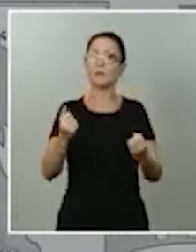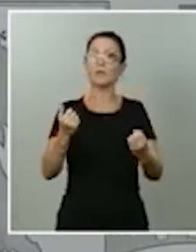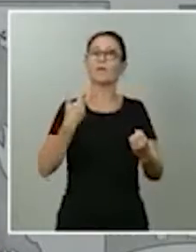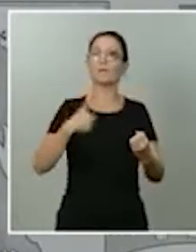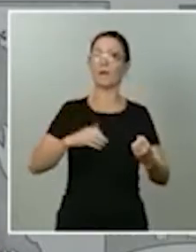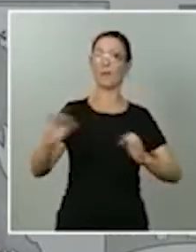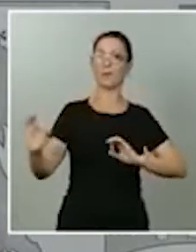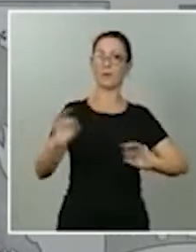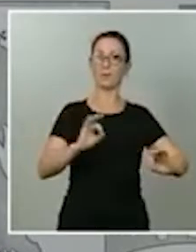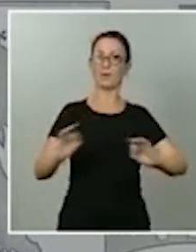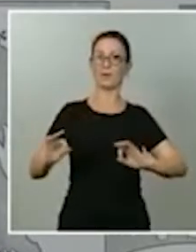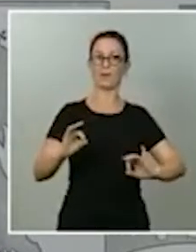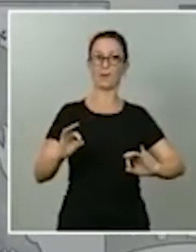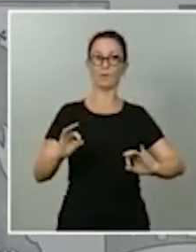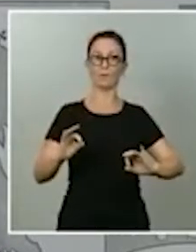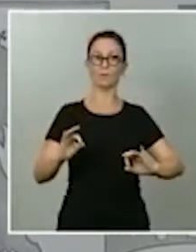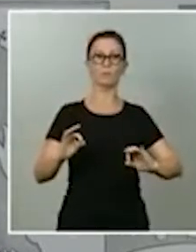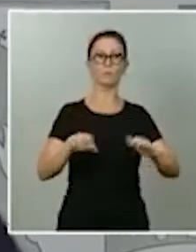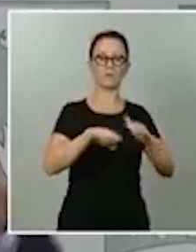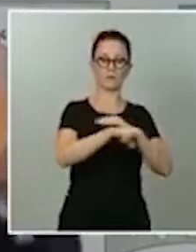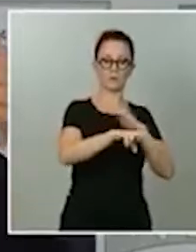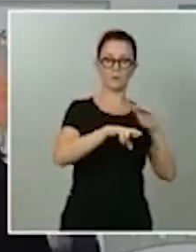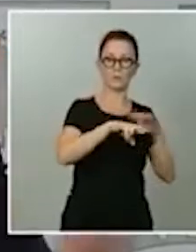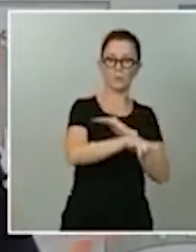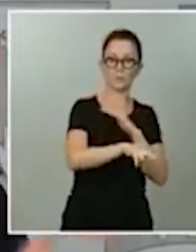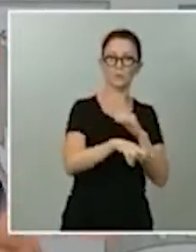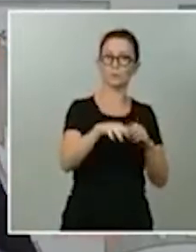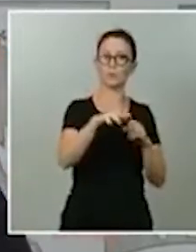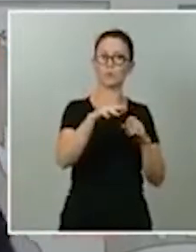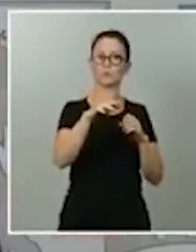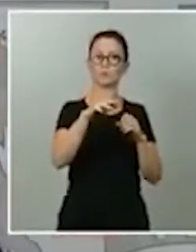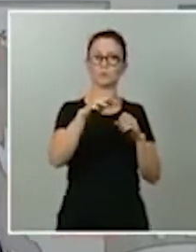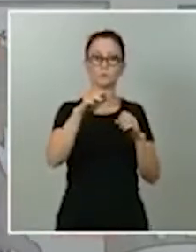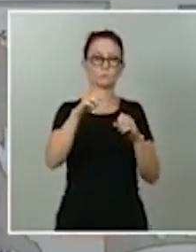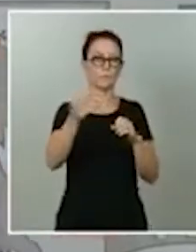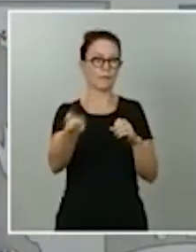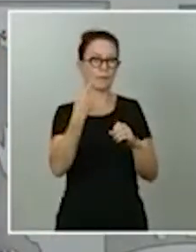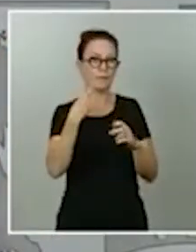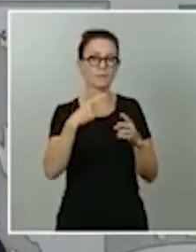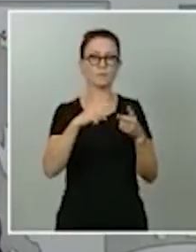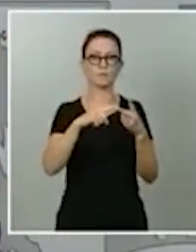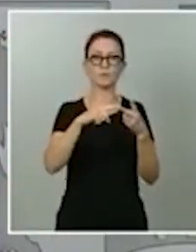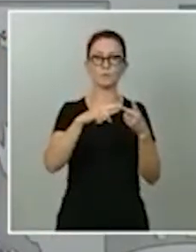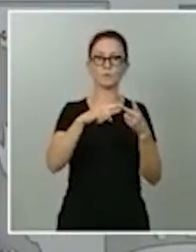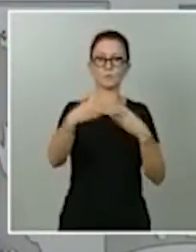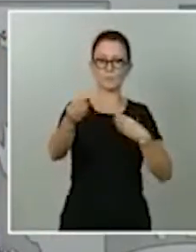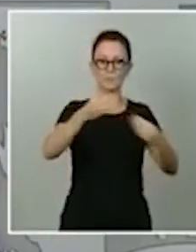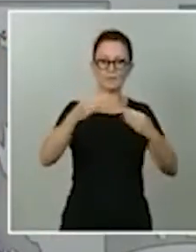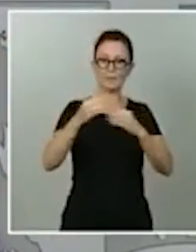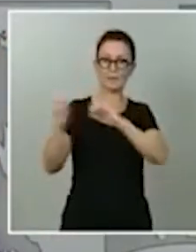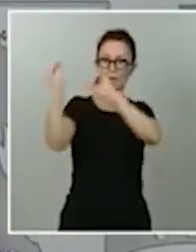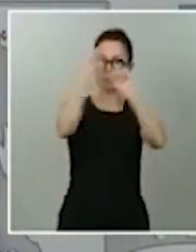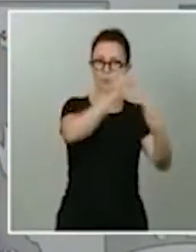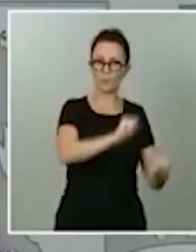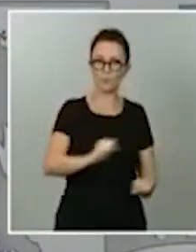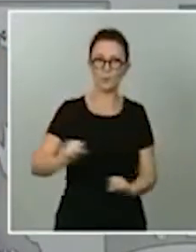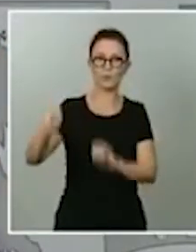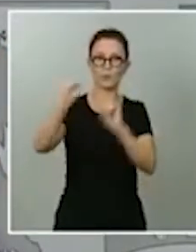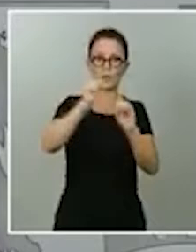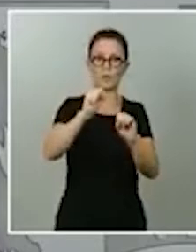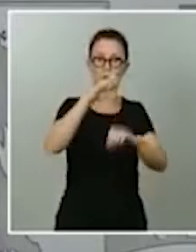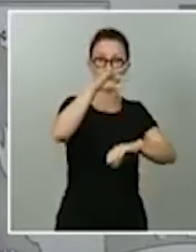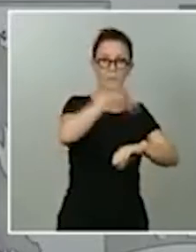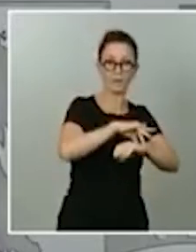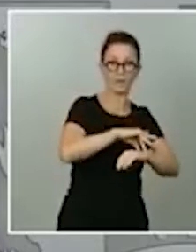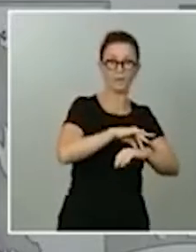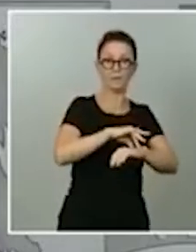solamente en el ámbito de los recursos, ya sean medicamentos, material de protección para los pacientes y también para los profesionales